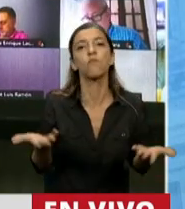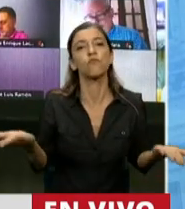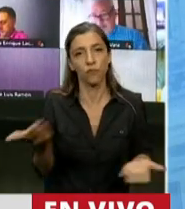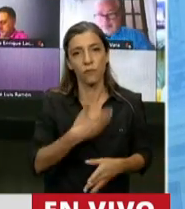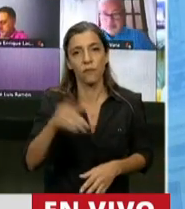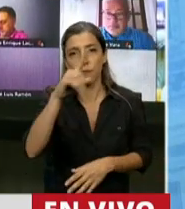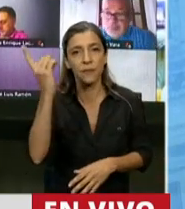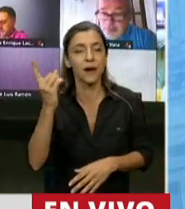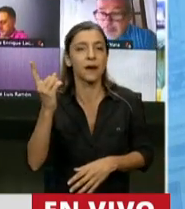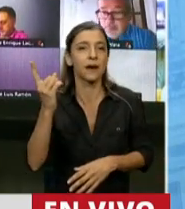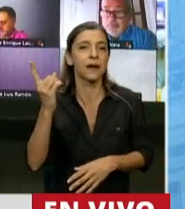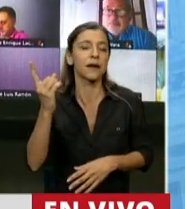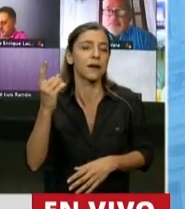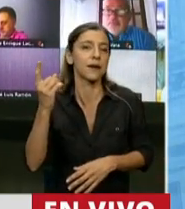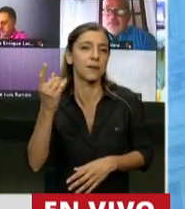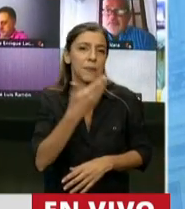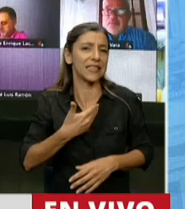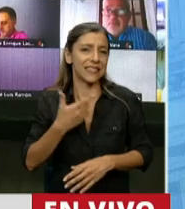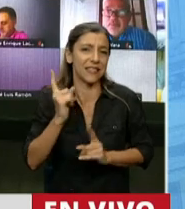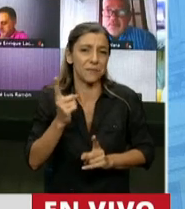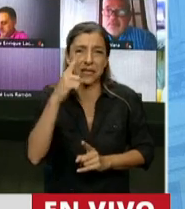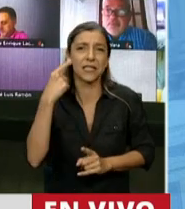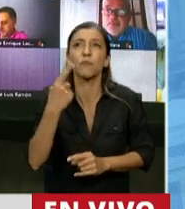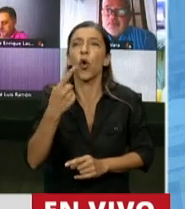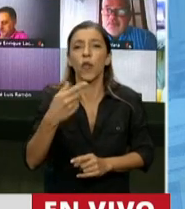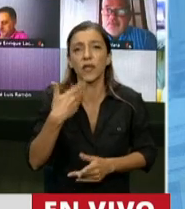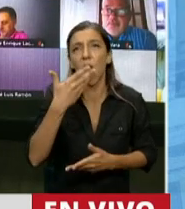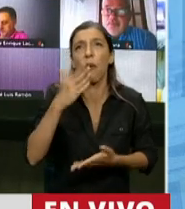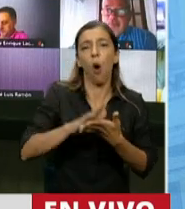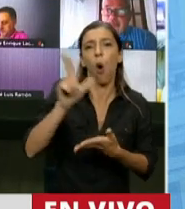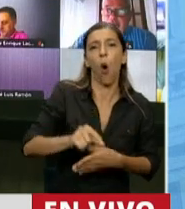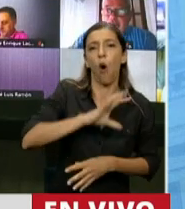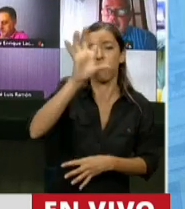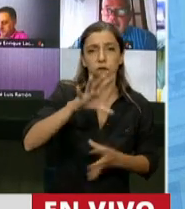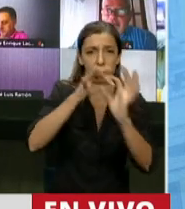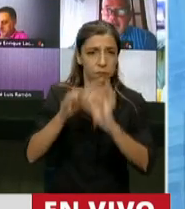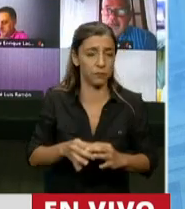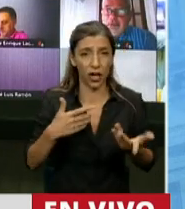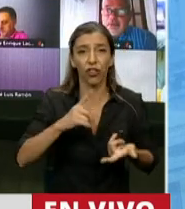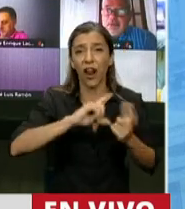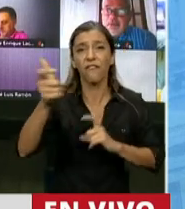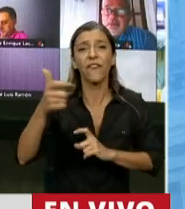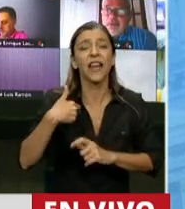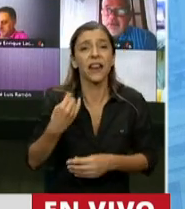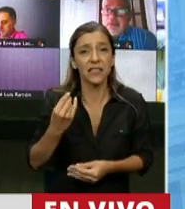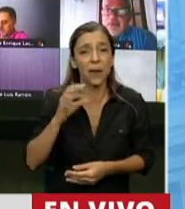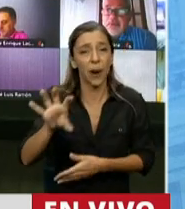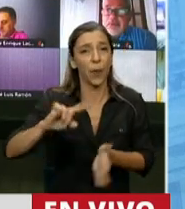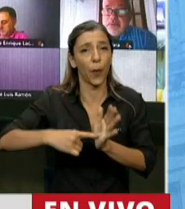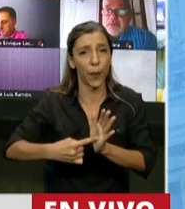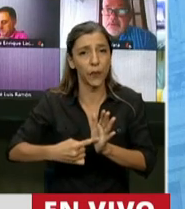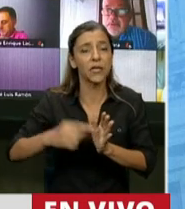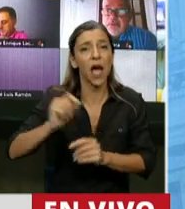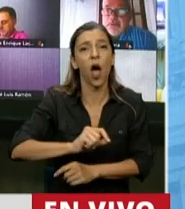federalismo y en lo que va del 2020, las transferencias, por ejemplo, a la provincia de Buenos Aires aumentaron, fíjese, señor presidente, en un